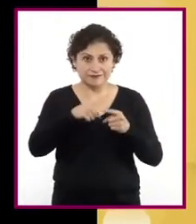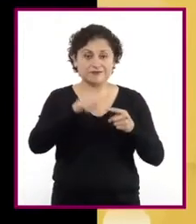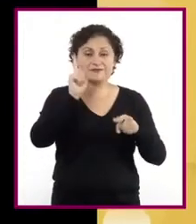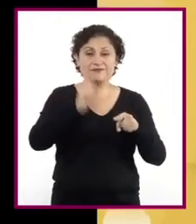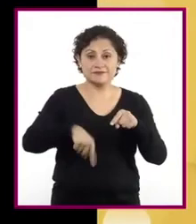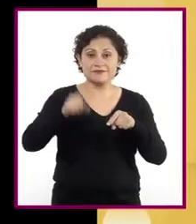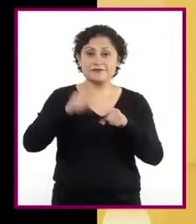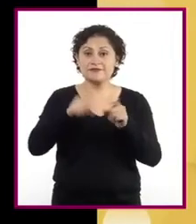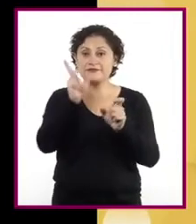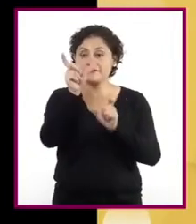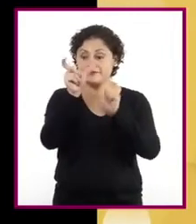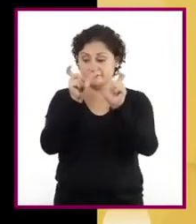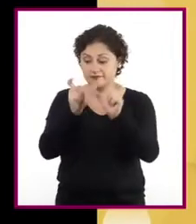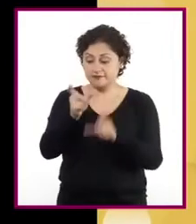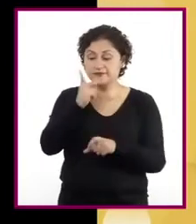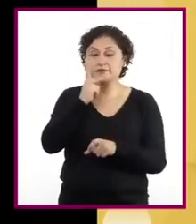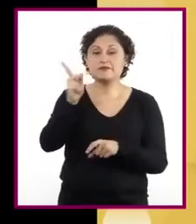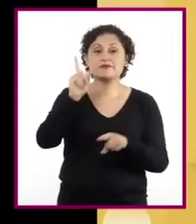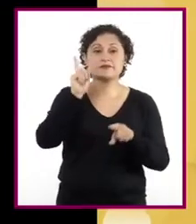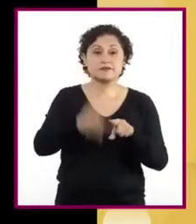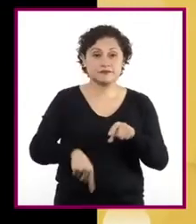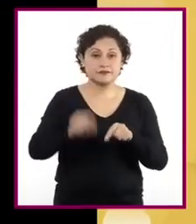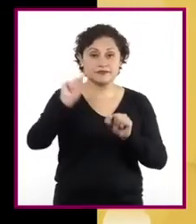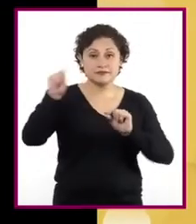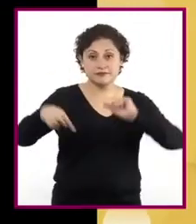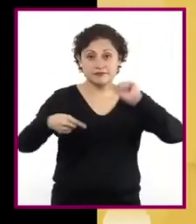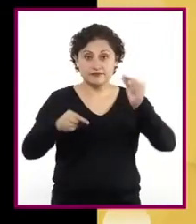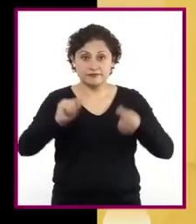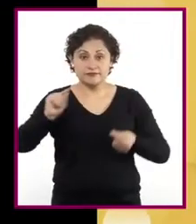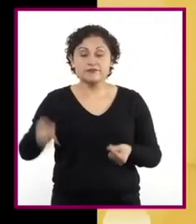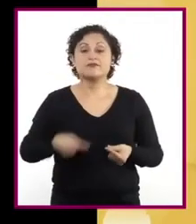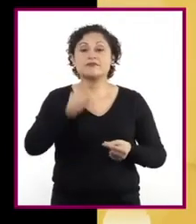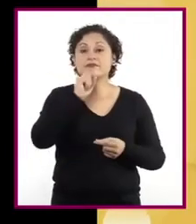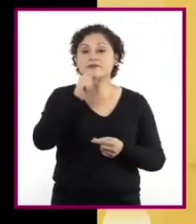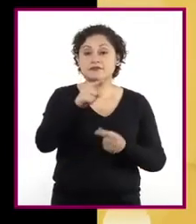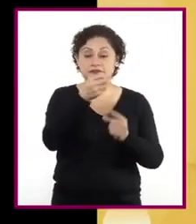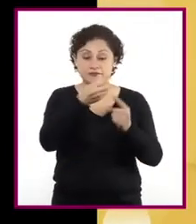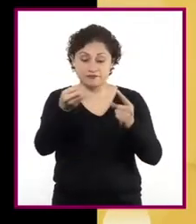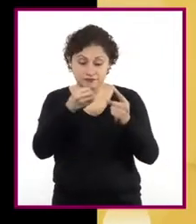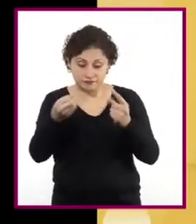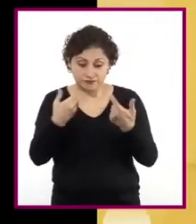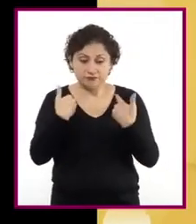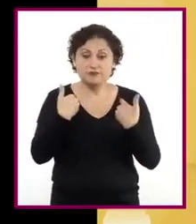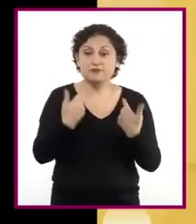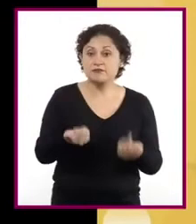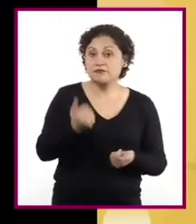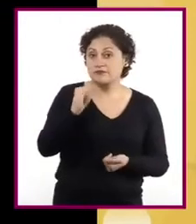texto en el que puedan cambiar de ubicación las comas, de tal manera que el significado se modifique.